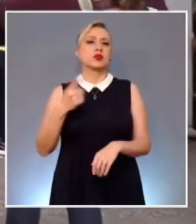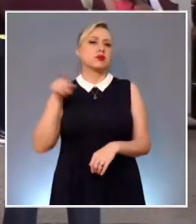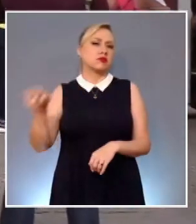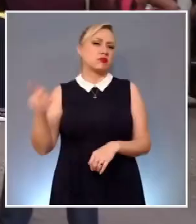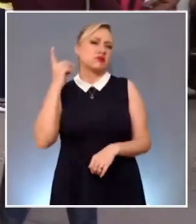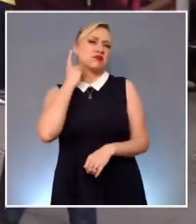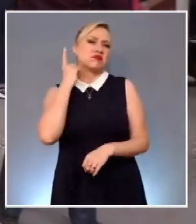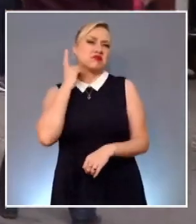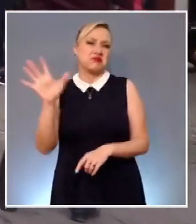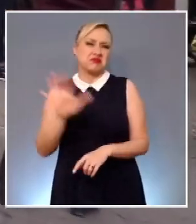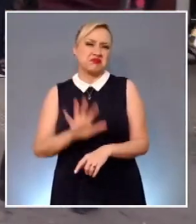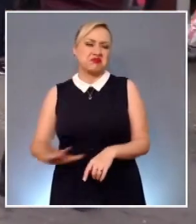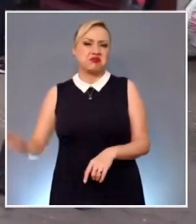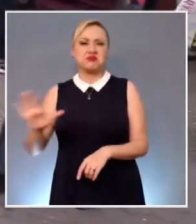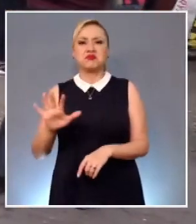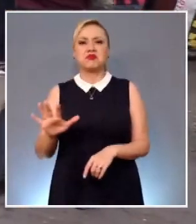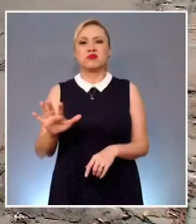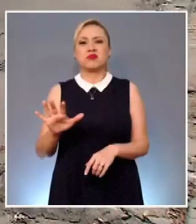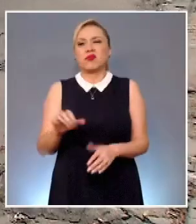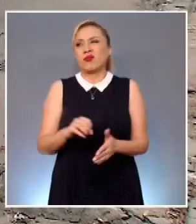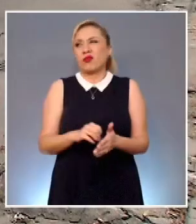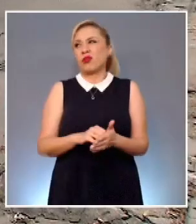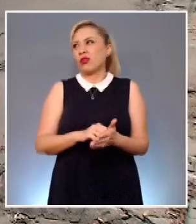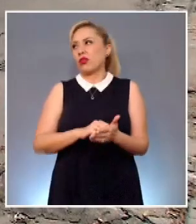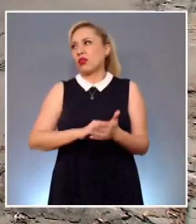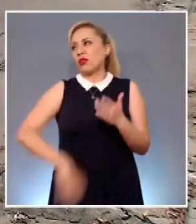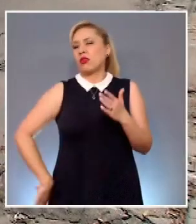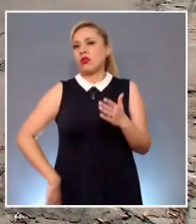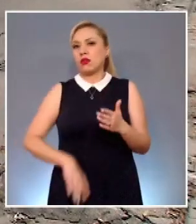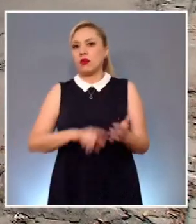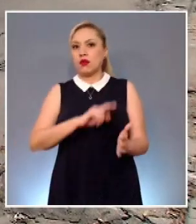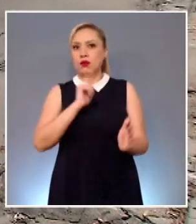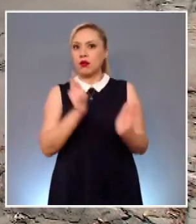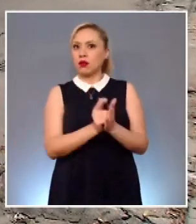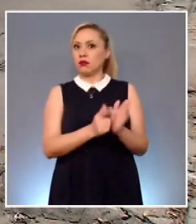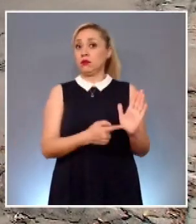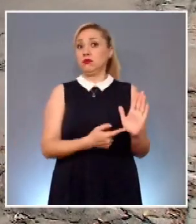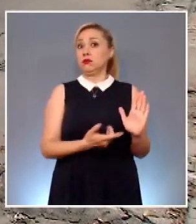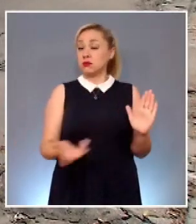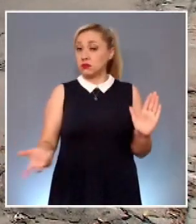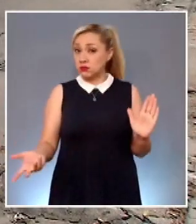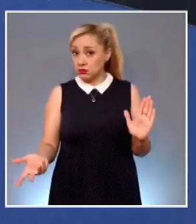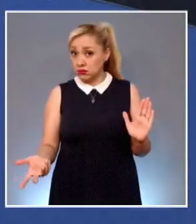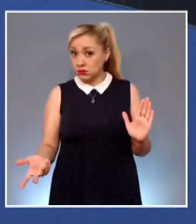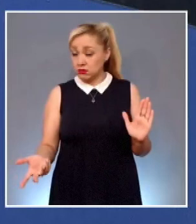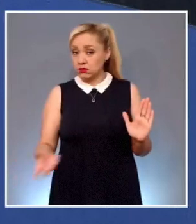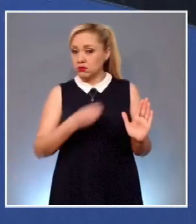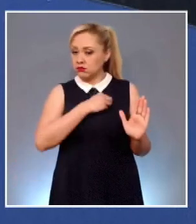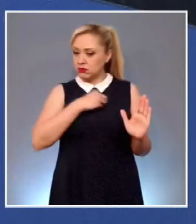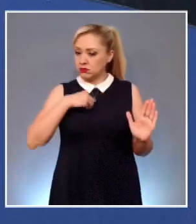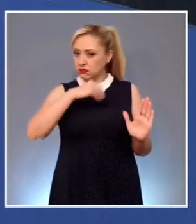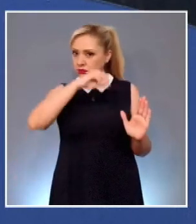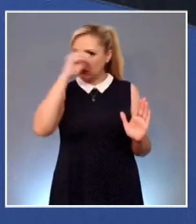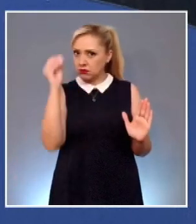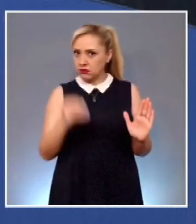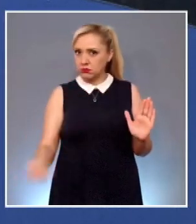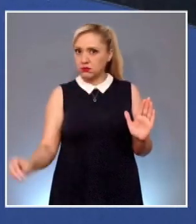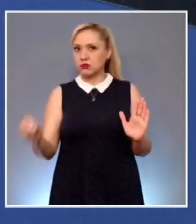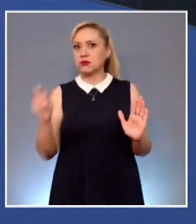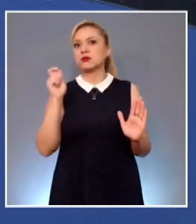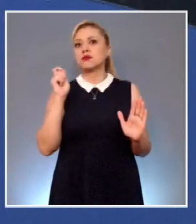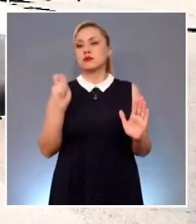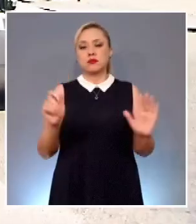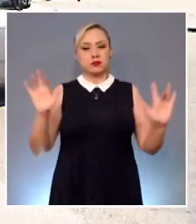omisión legislativa de carácter relativo en competencia de ejercicio obligatorio en materia de paridad de